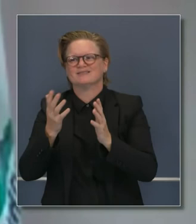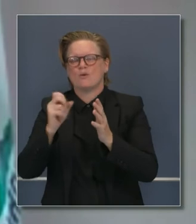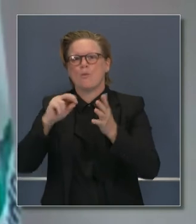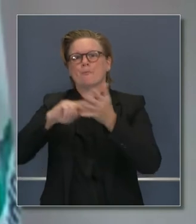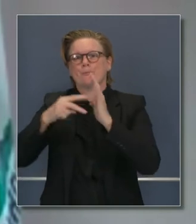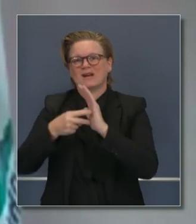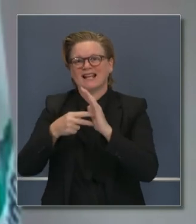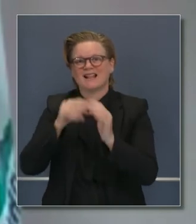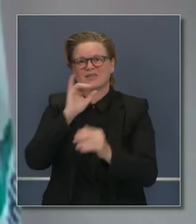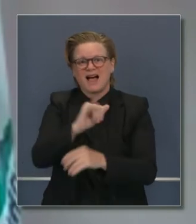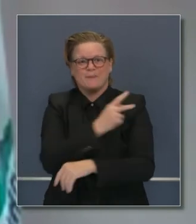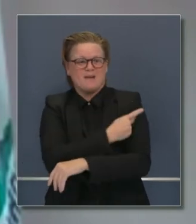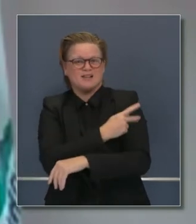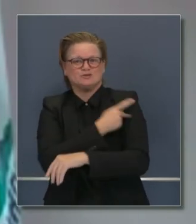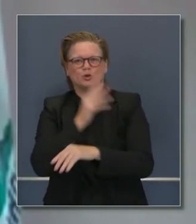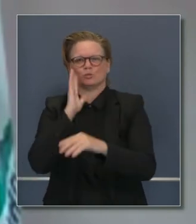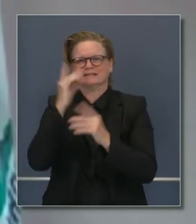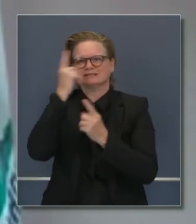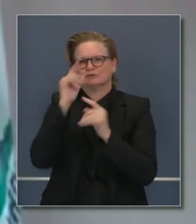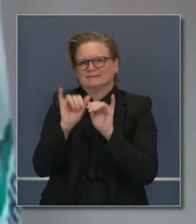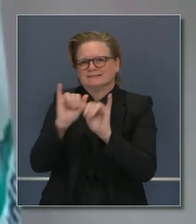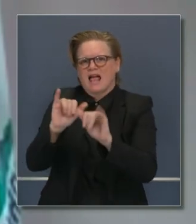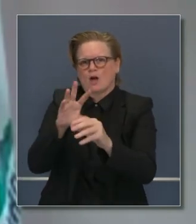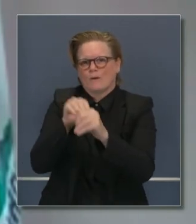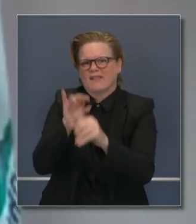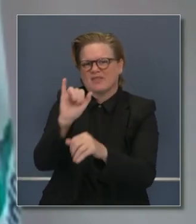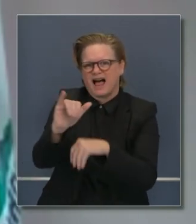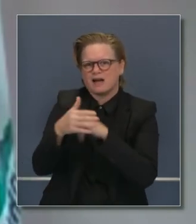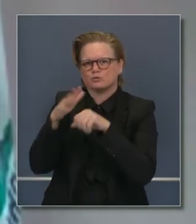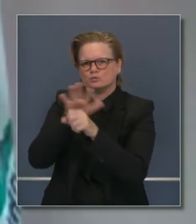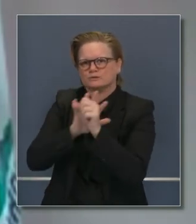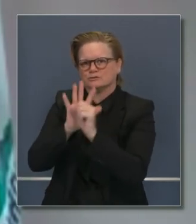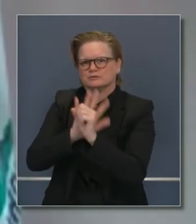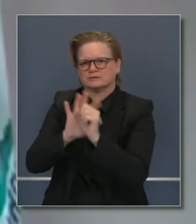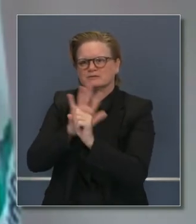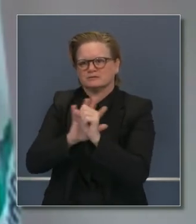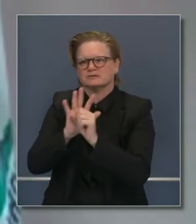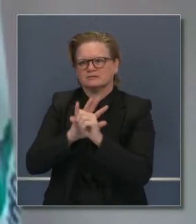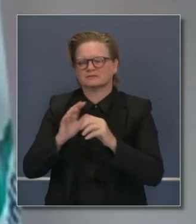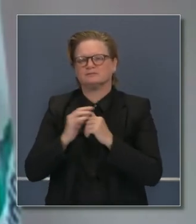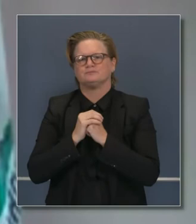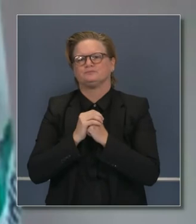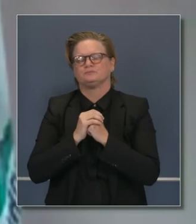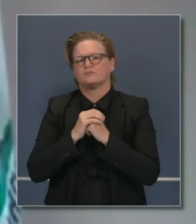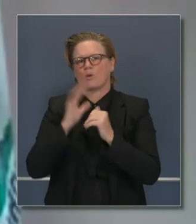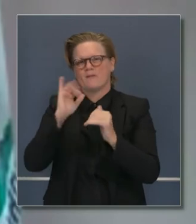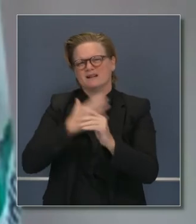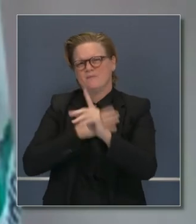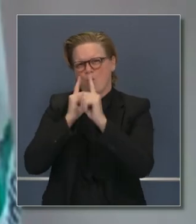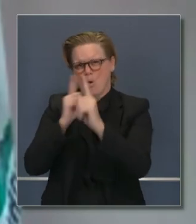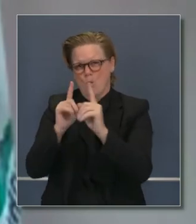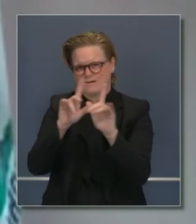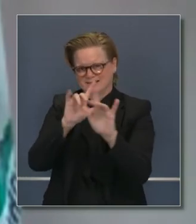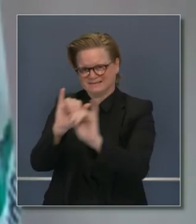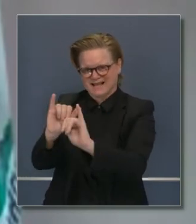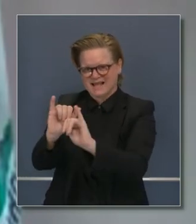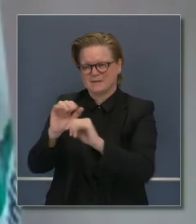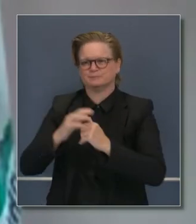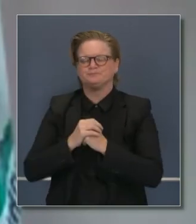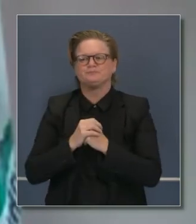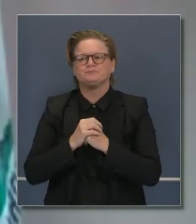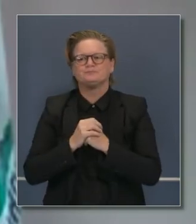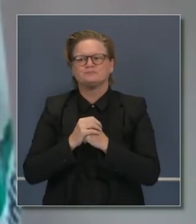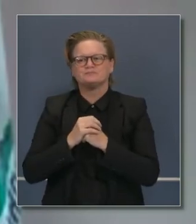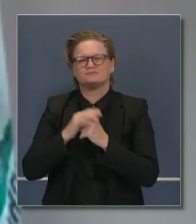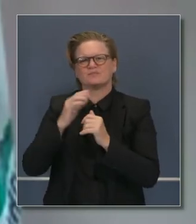sus regiones. Y por eso consideramos la capacidad de unidades de cuidados intensivos regionalmente. Los